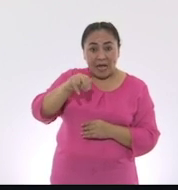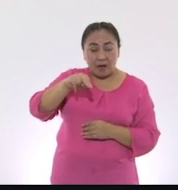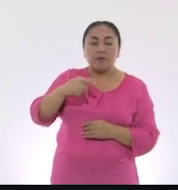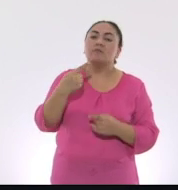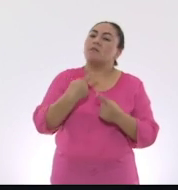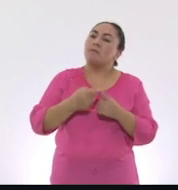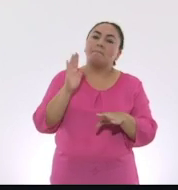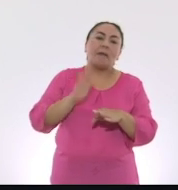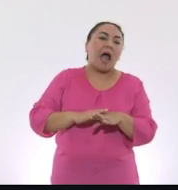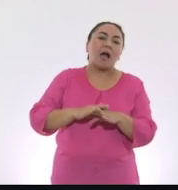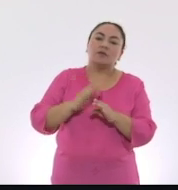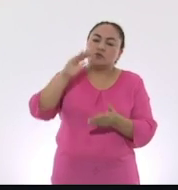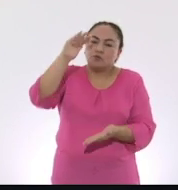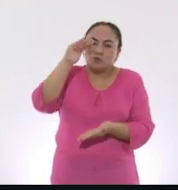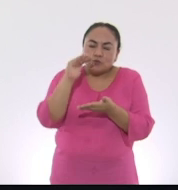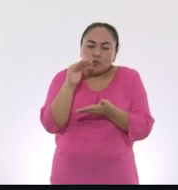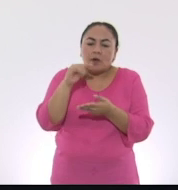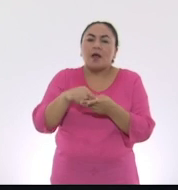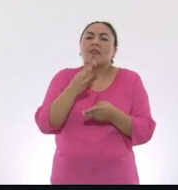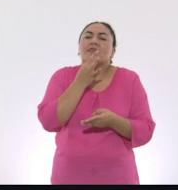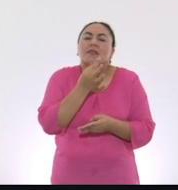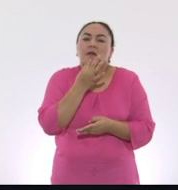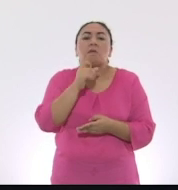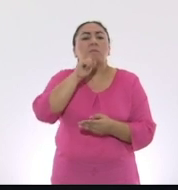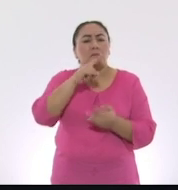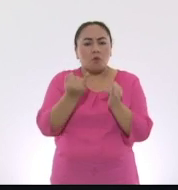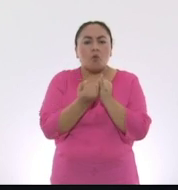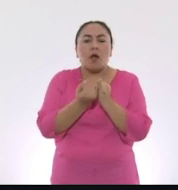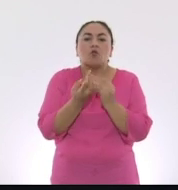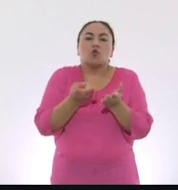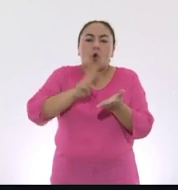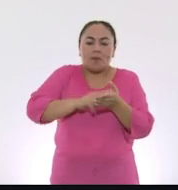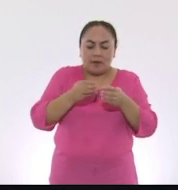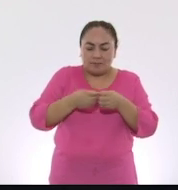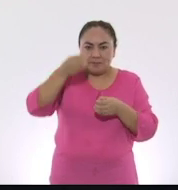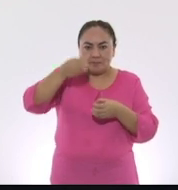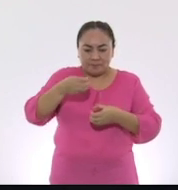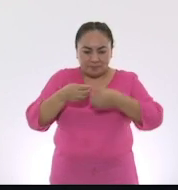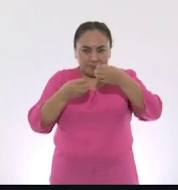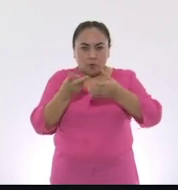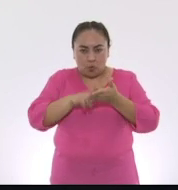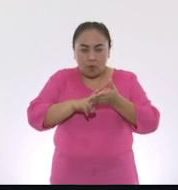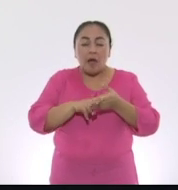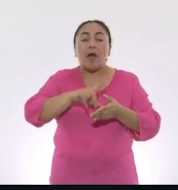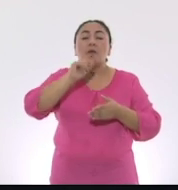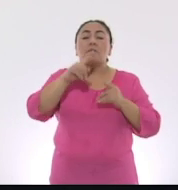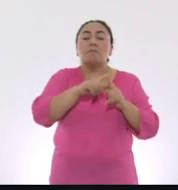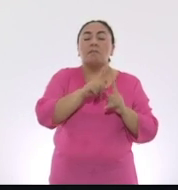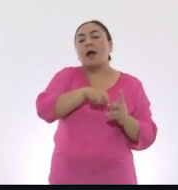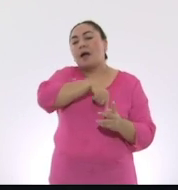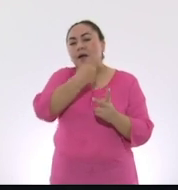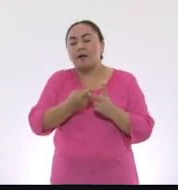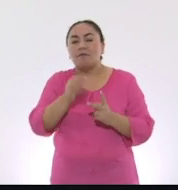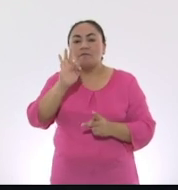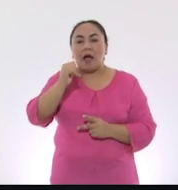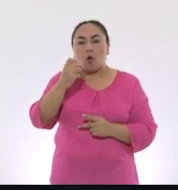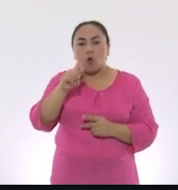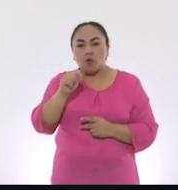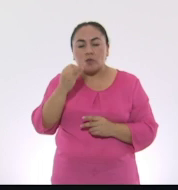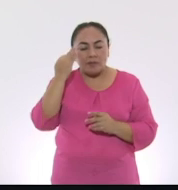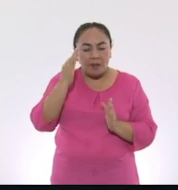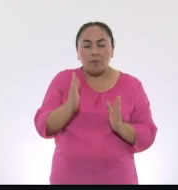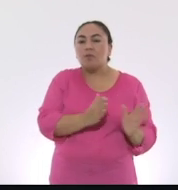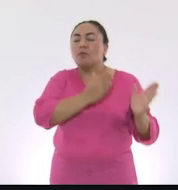con un mecanismo más sencillo. También se tocaba con doble caña. Después existió el Fagot barroco, luego el Fagot